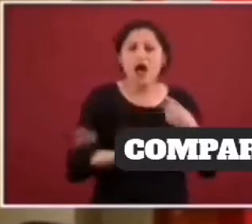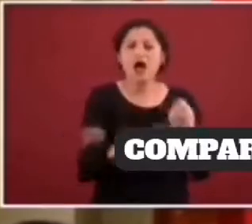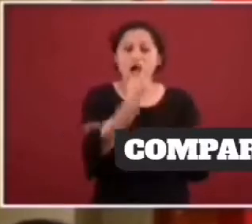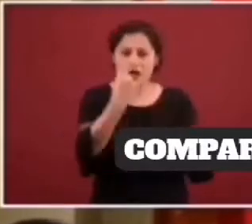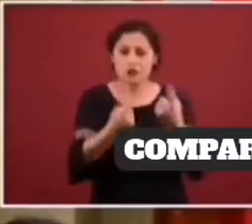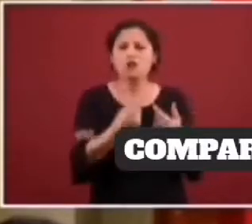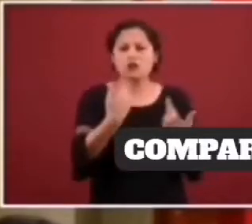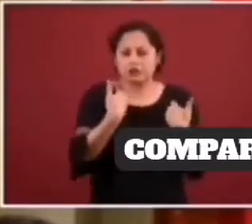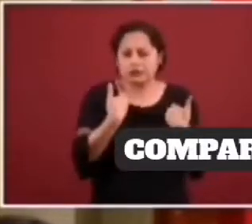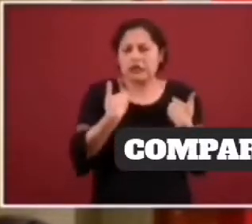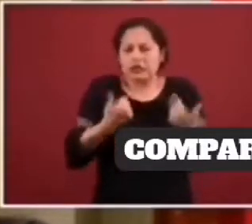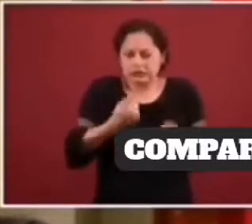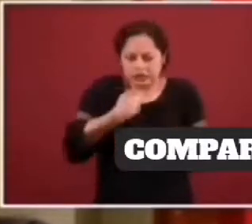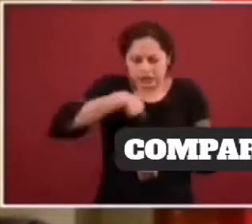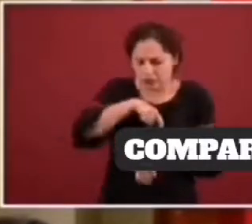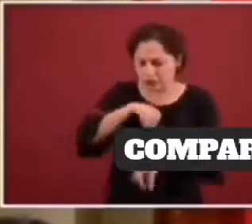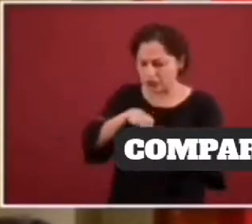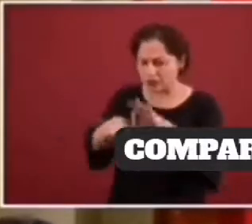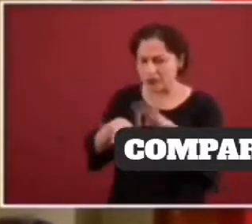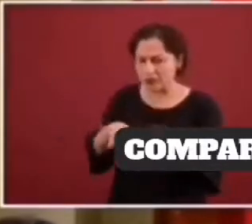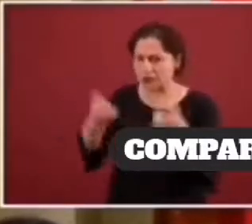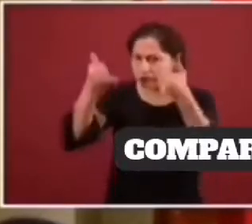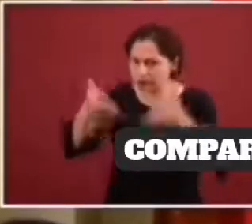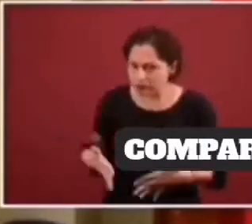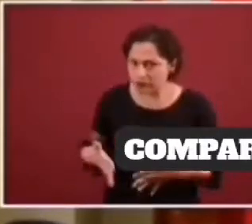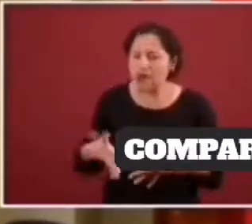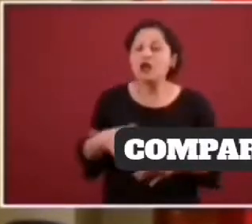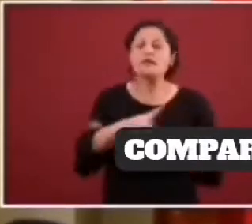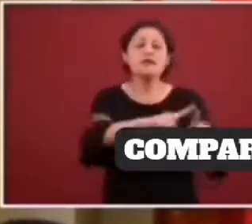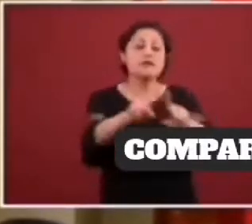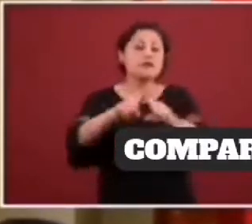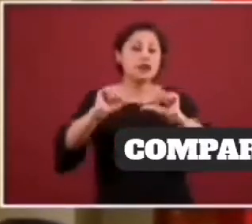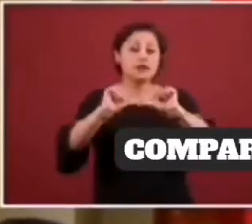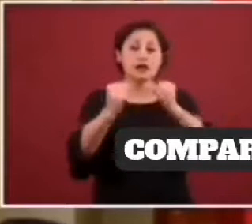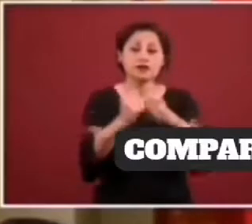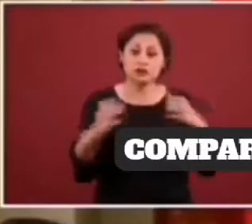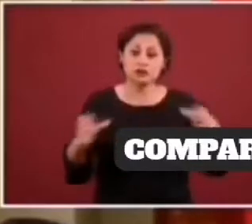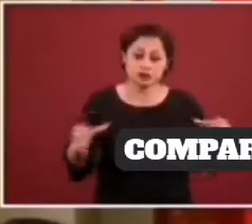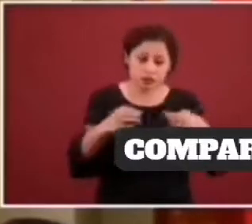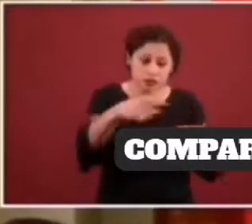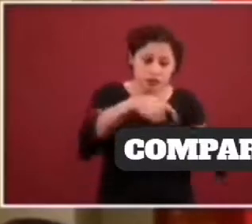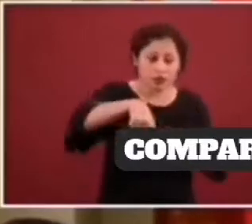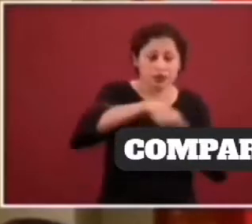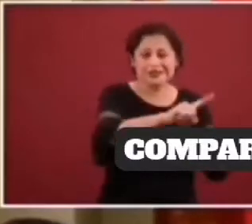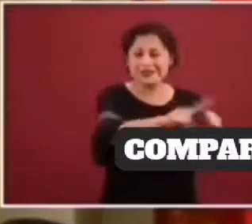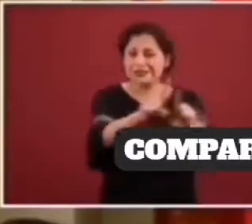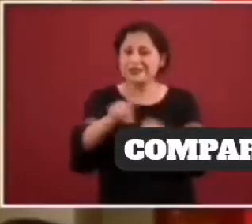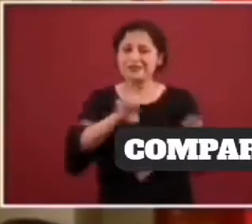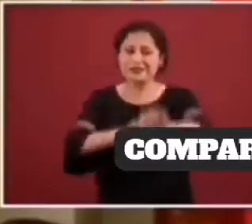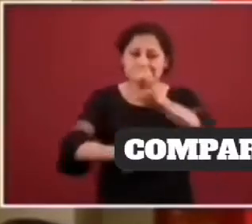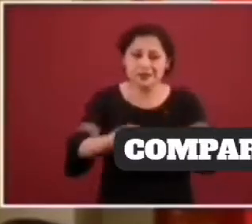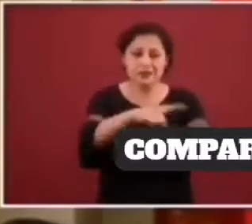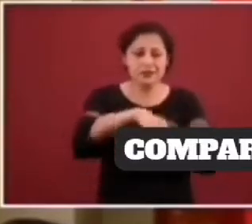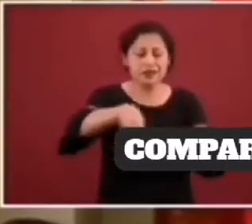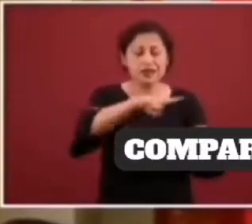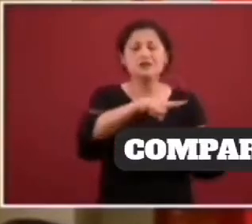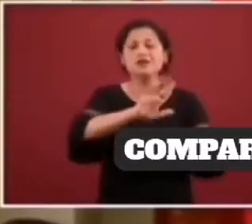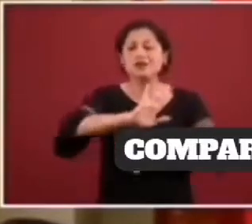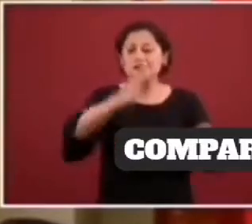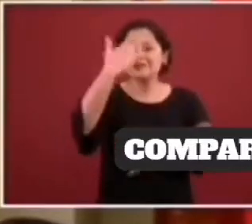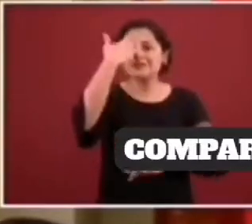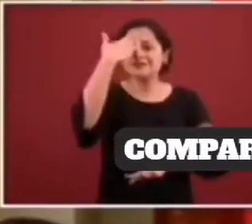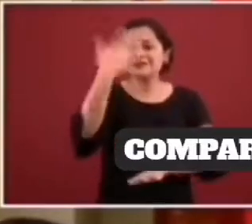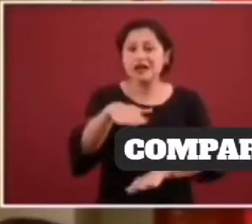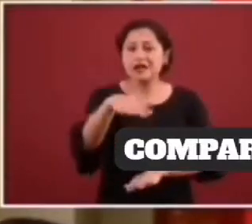apoyo de asociaciones civiles, de empresarios que están convencidos del esfuerzo que estamos